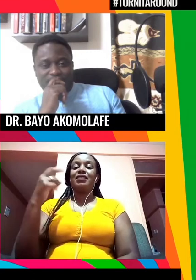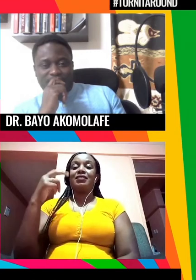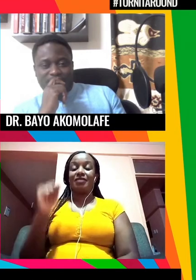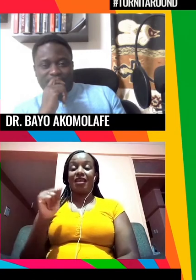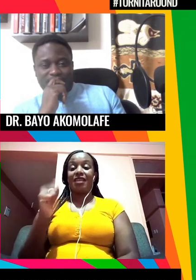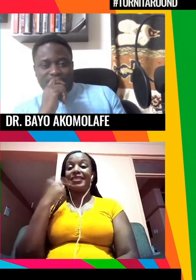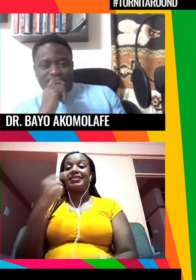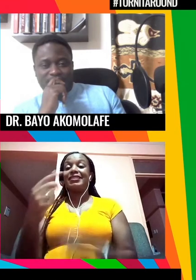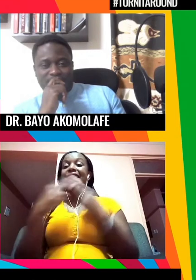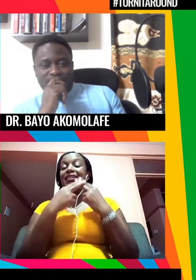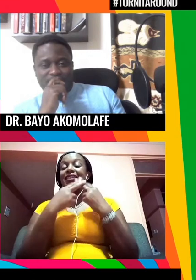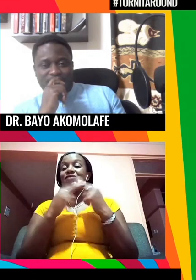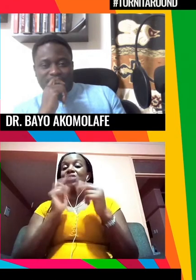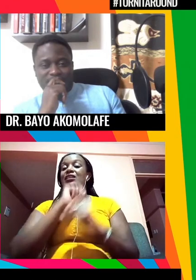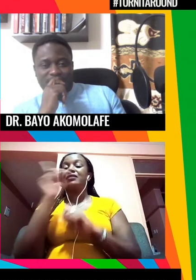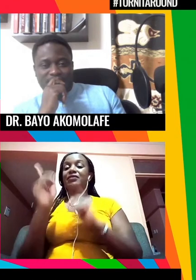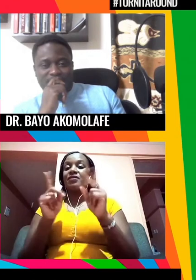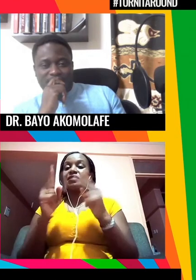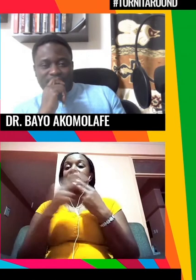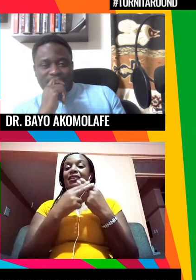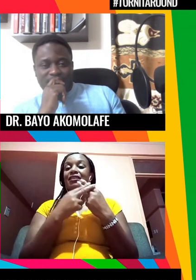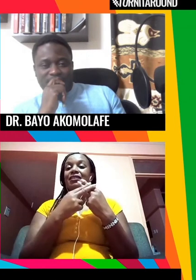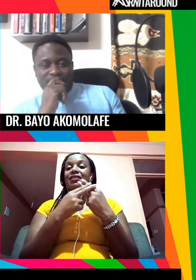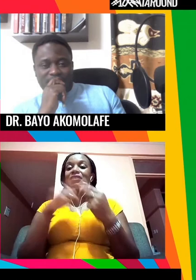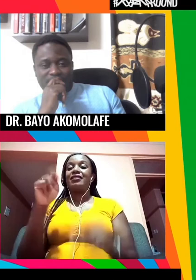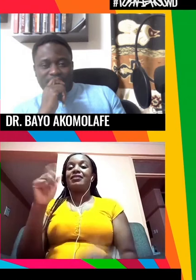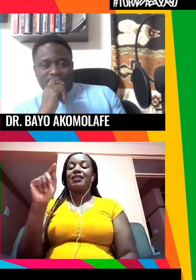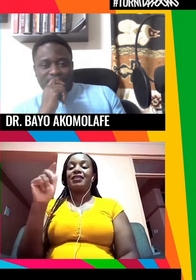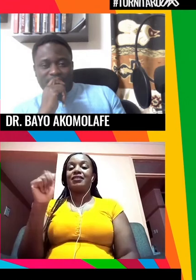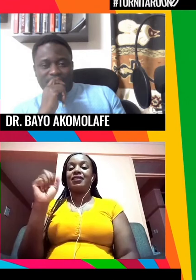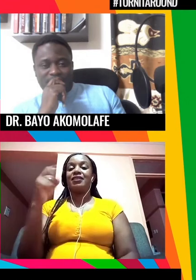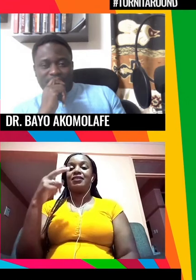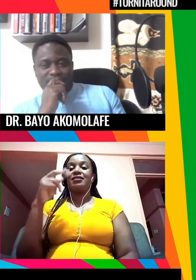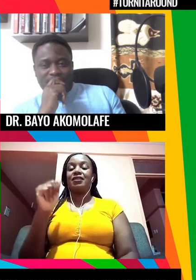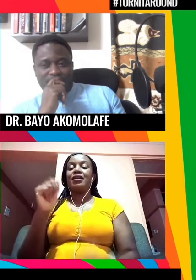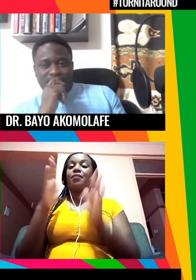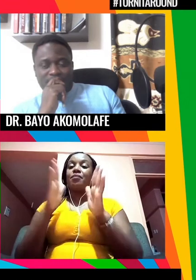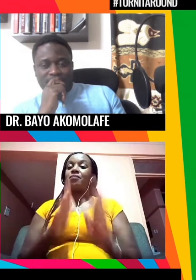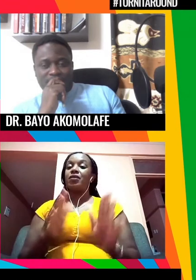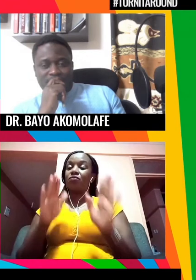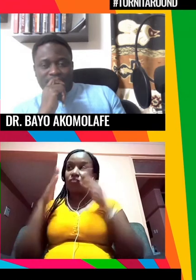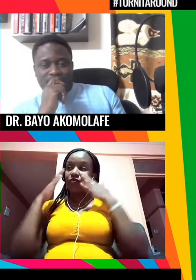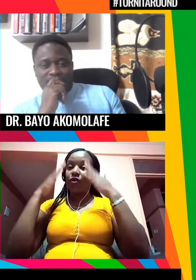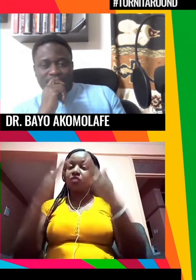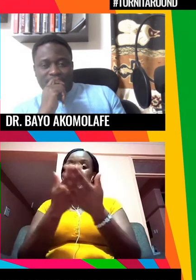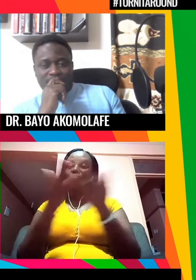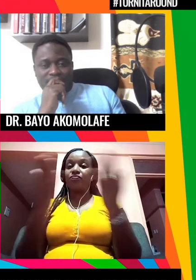tú también estás presente Natasha Muanza sabemos de apoyarle y prestarle atención dice alguien